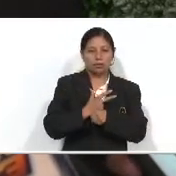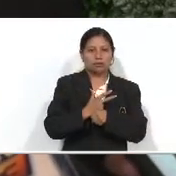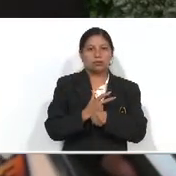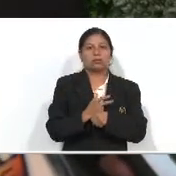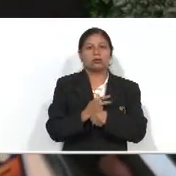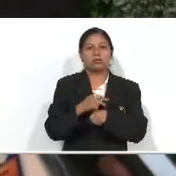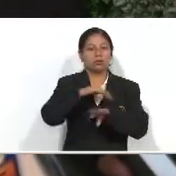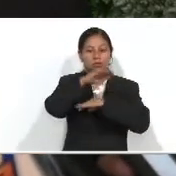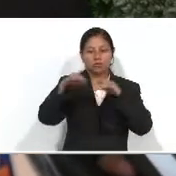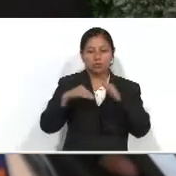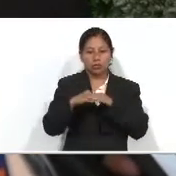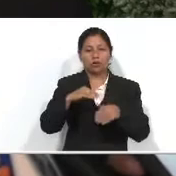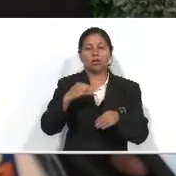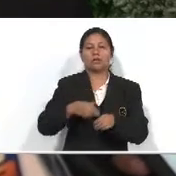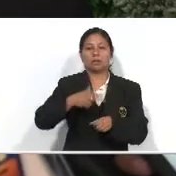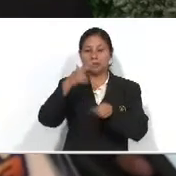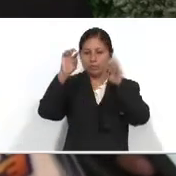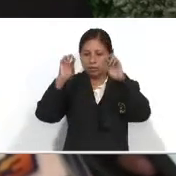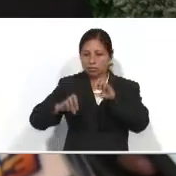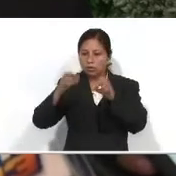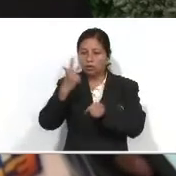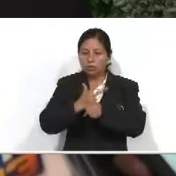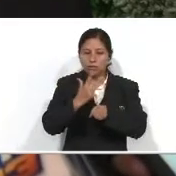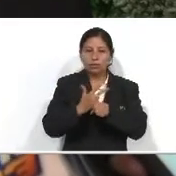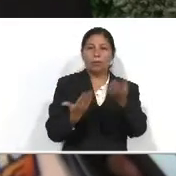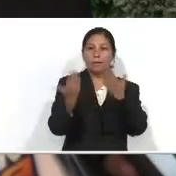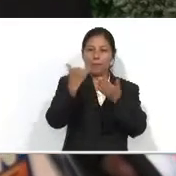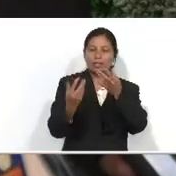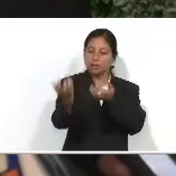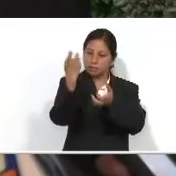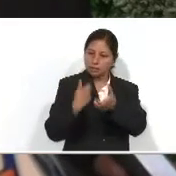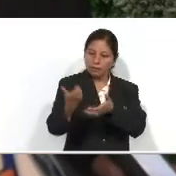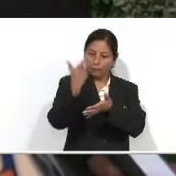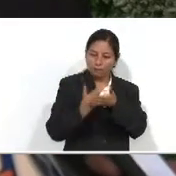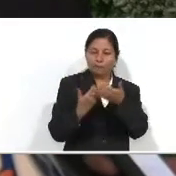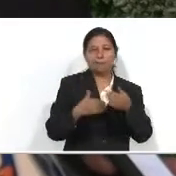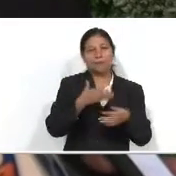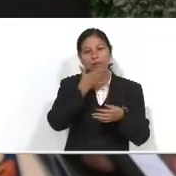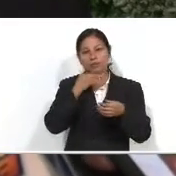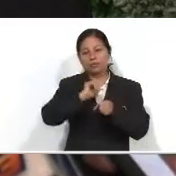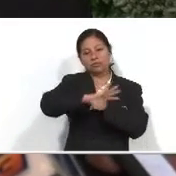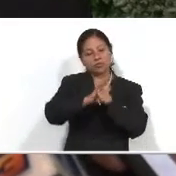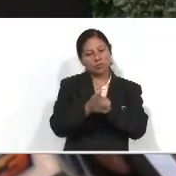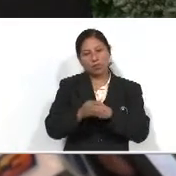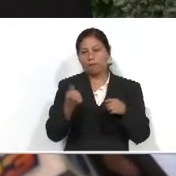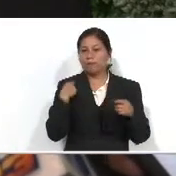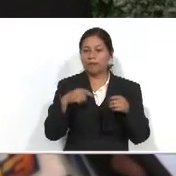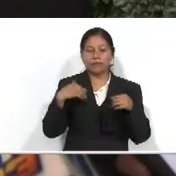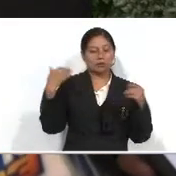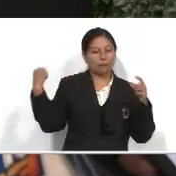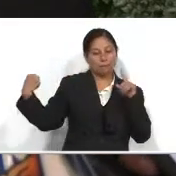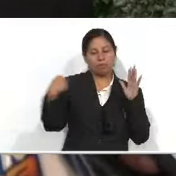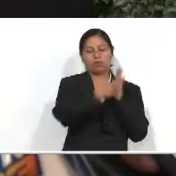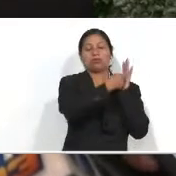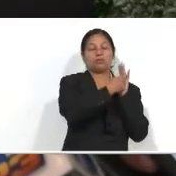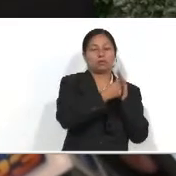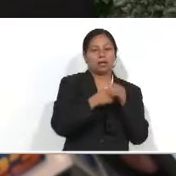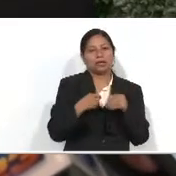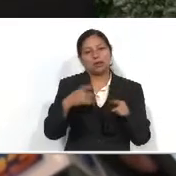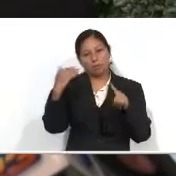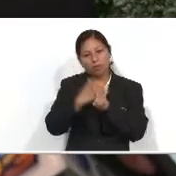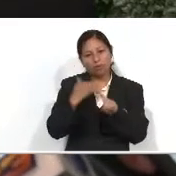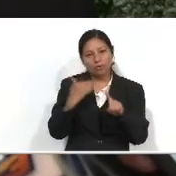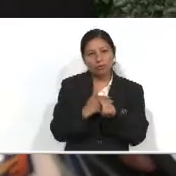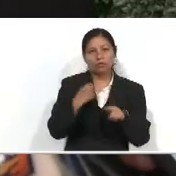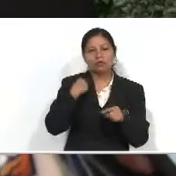obviamente lo que todos los guatemaltecos estamos esperando, que hayan mayores ingresos, obviamente toda esta pandemia vino a afectar económicamente a nuestro país y